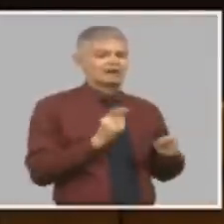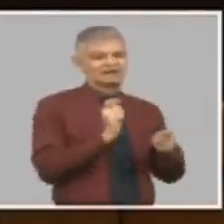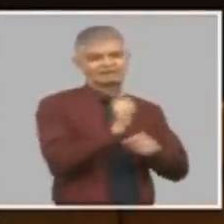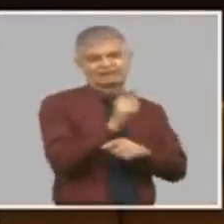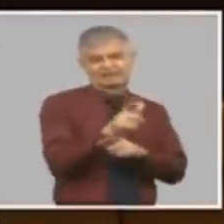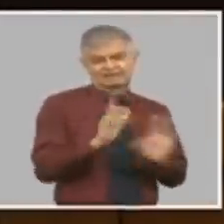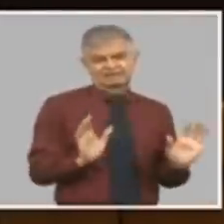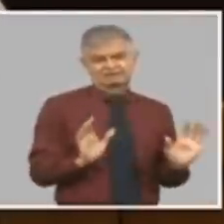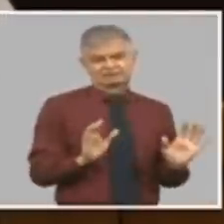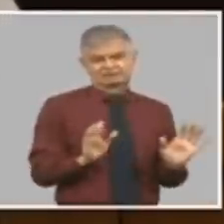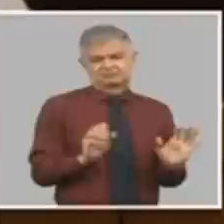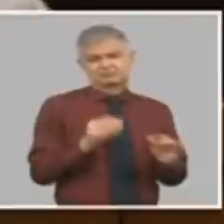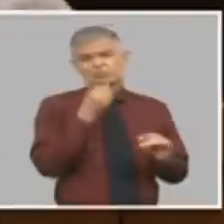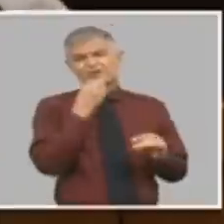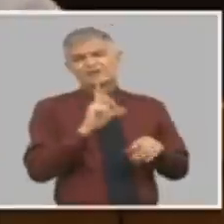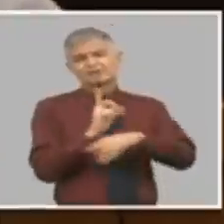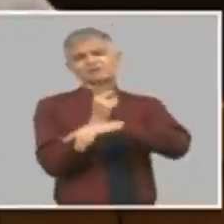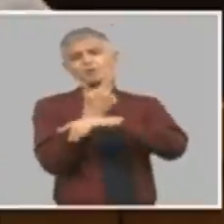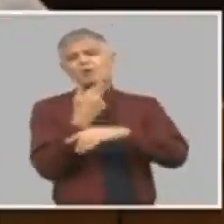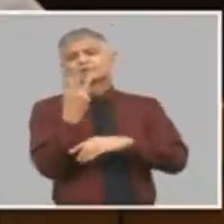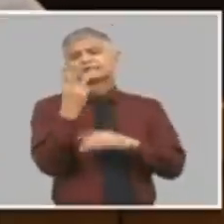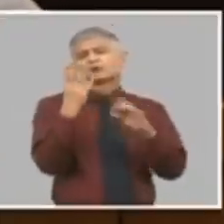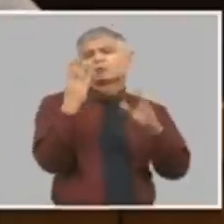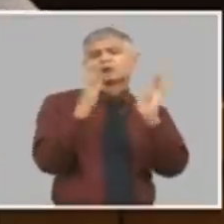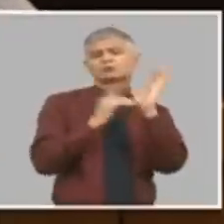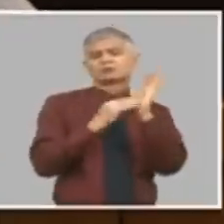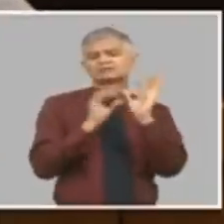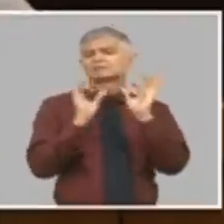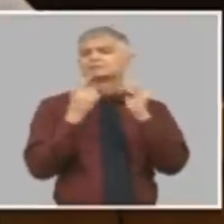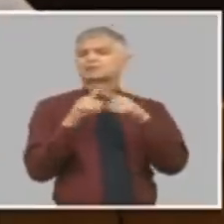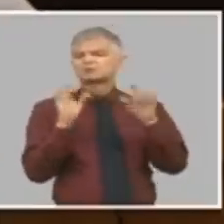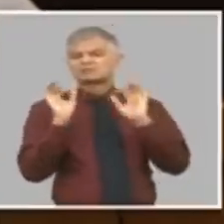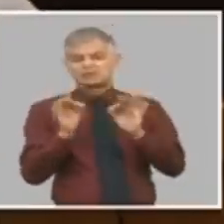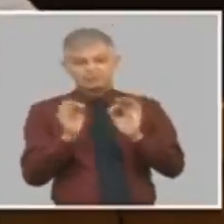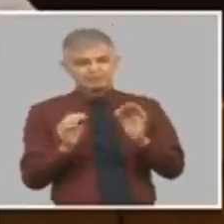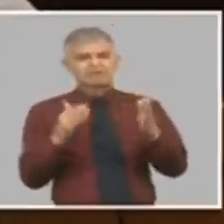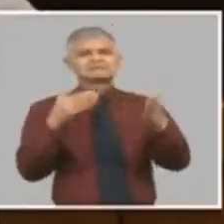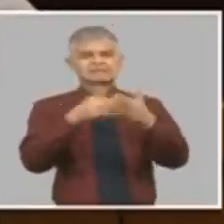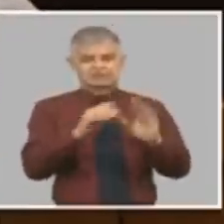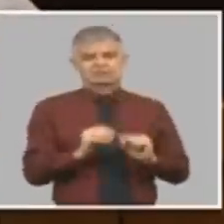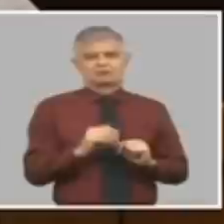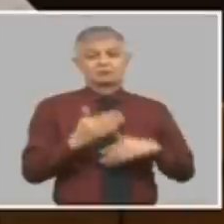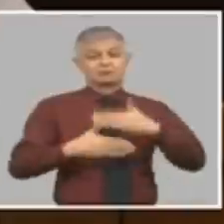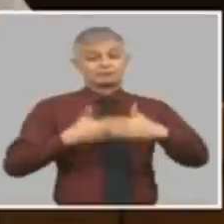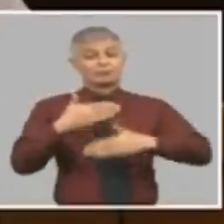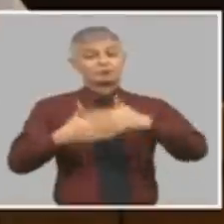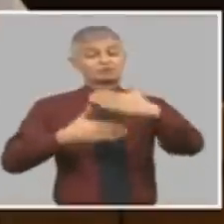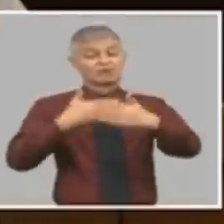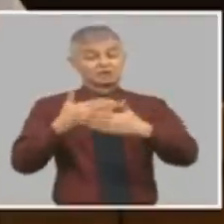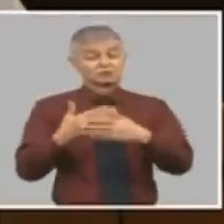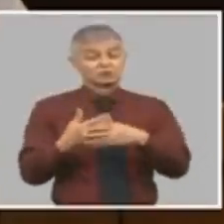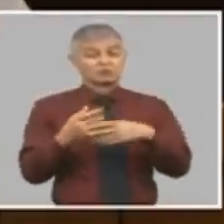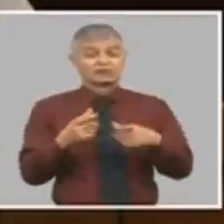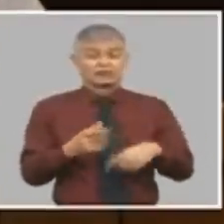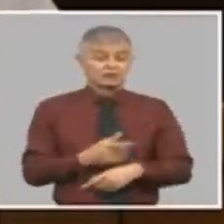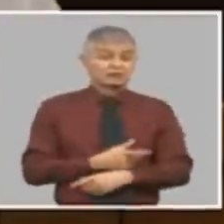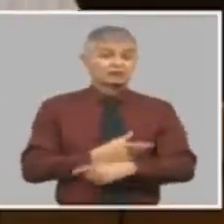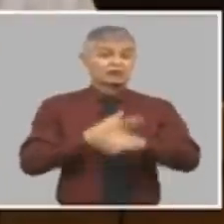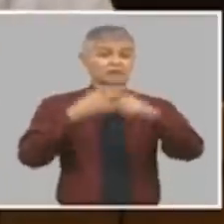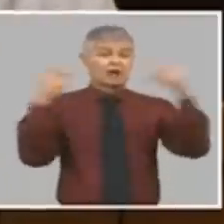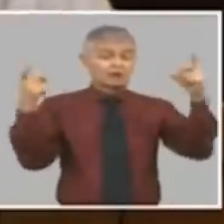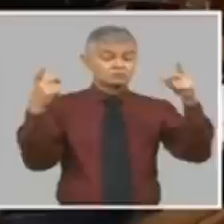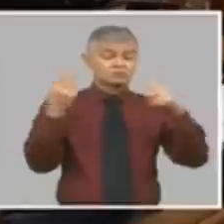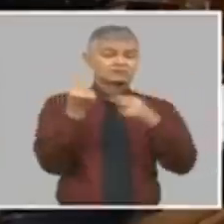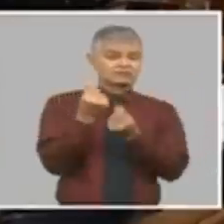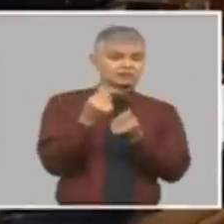pero siempre llega por tanto si usted quiere controlar un proceso inflacionario empiece controlando los precios